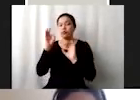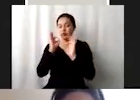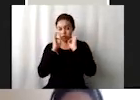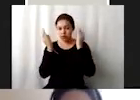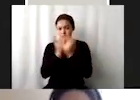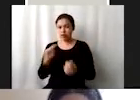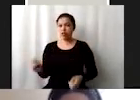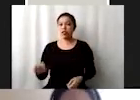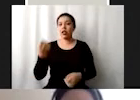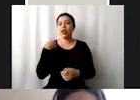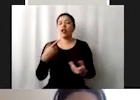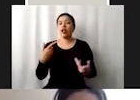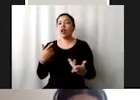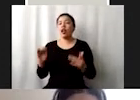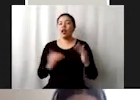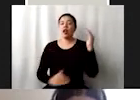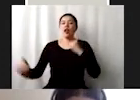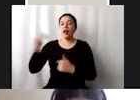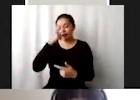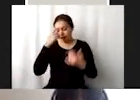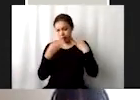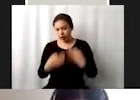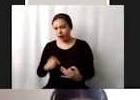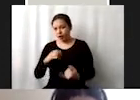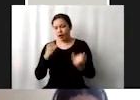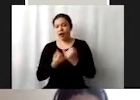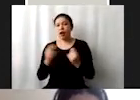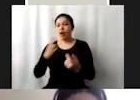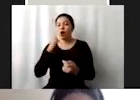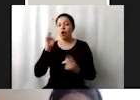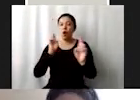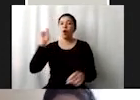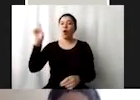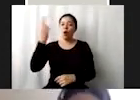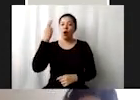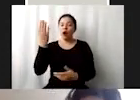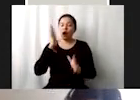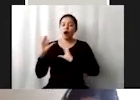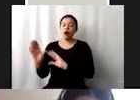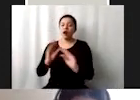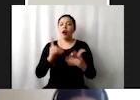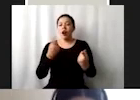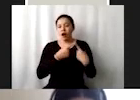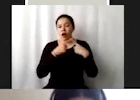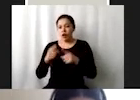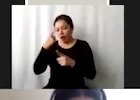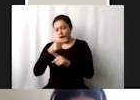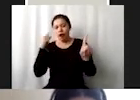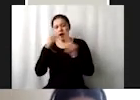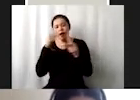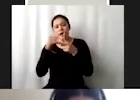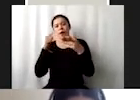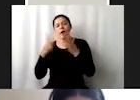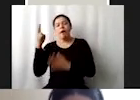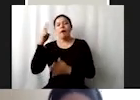y superior de calidad incluida en la enseñanza universitaria. O a diferencia de los primeros objetivos que hubo del año